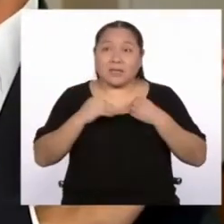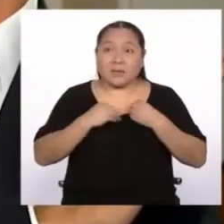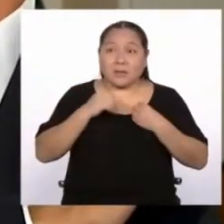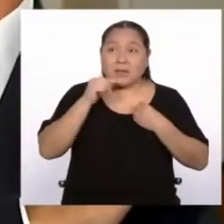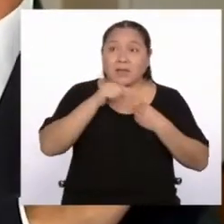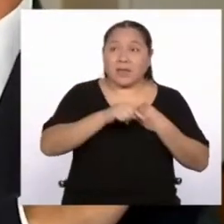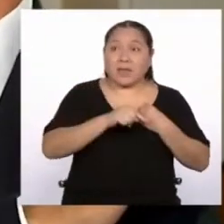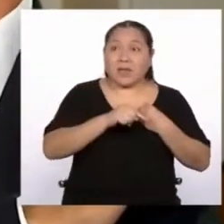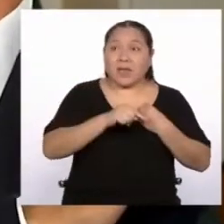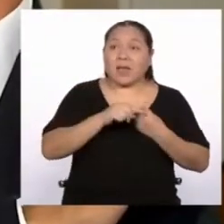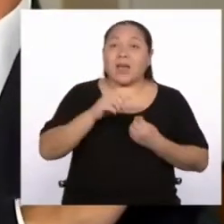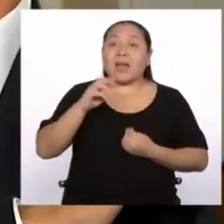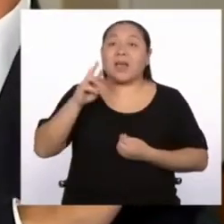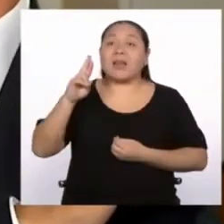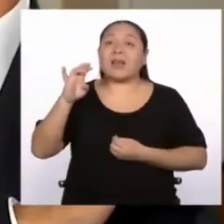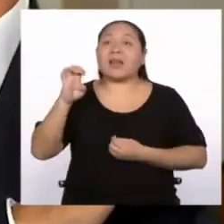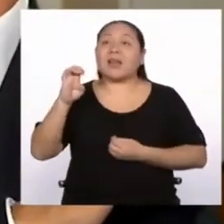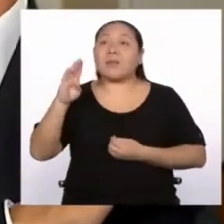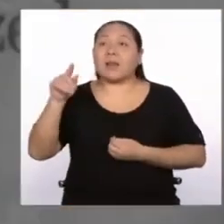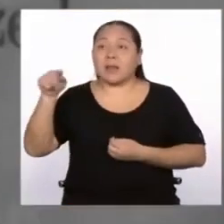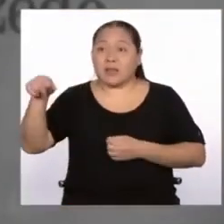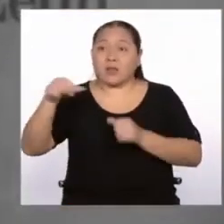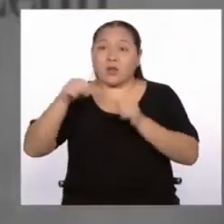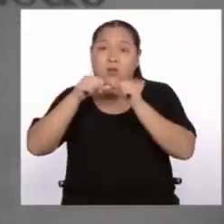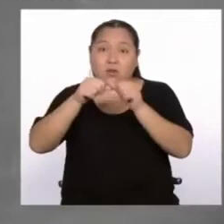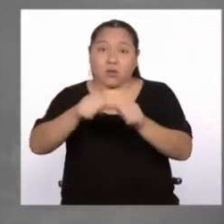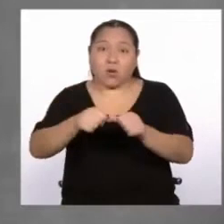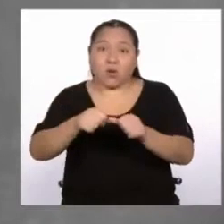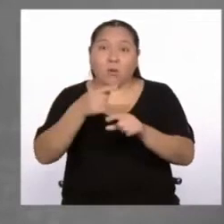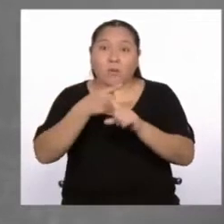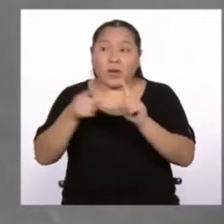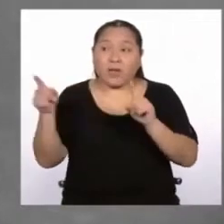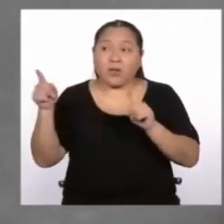Alcedo había muerto un año antes de la guerra con Chile.